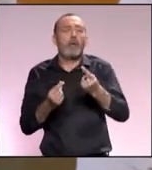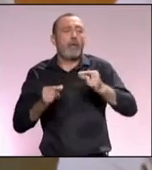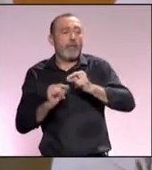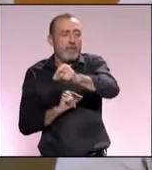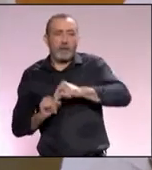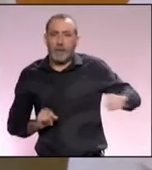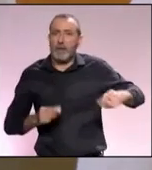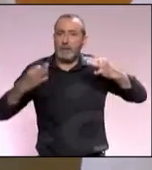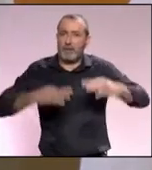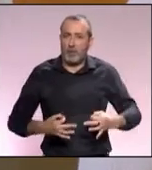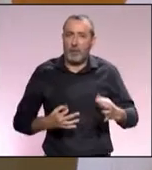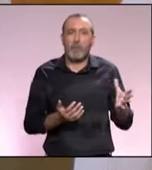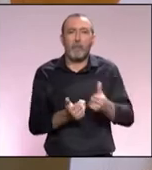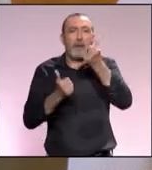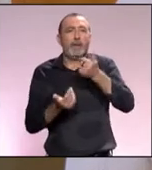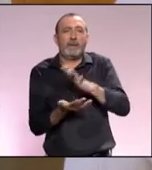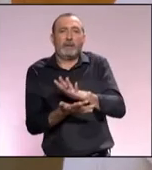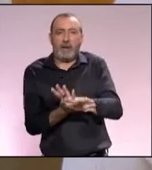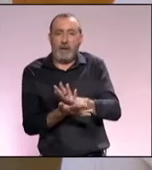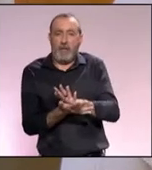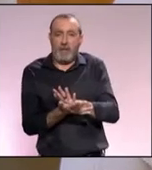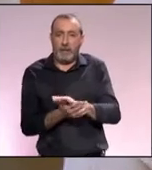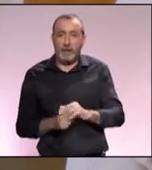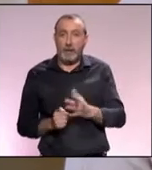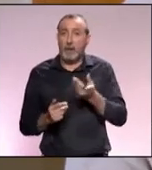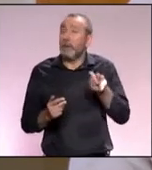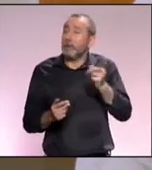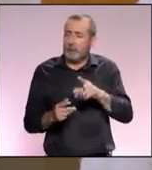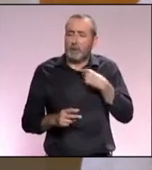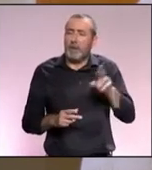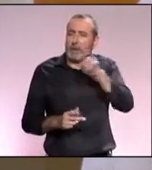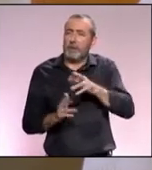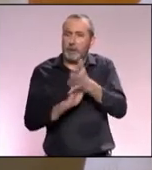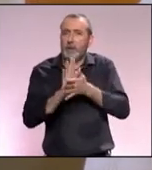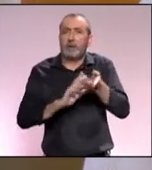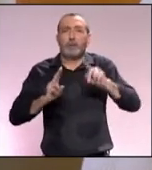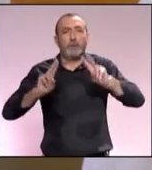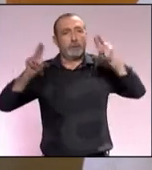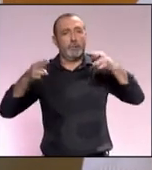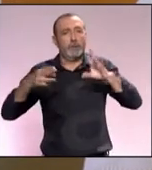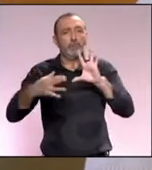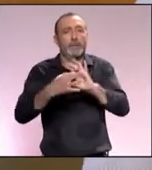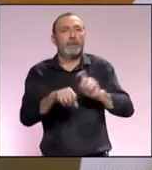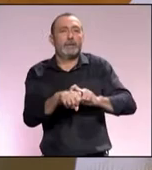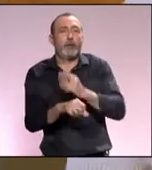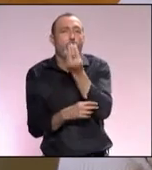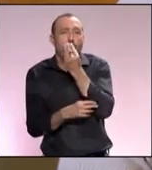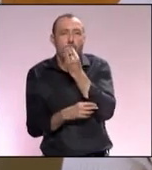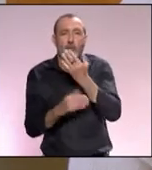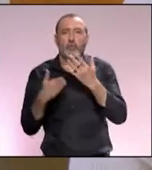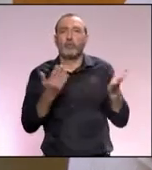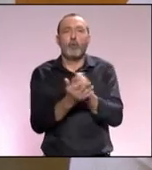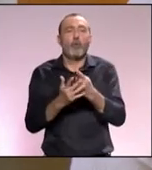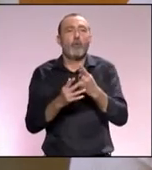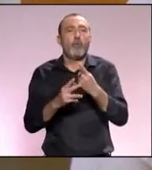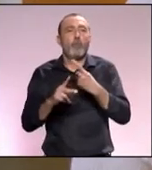las distancias de seguridad y con la tranquilidad que esto conlleva. Y después siempre digo lo mismo, decir, nuestra gastronomía, todos esos productos de